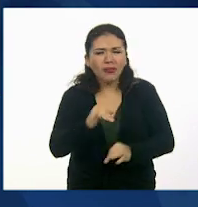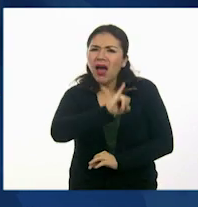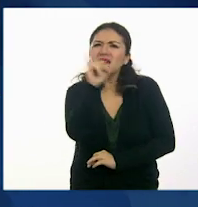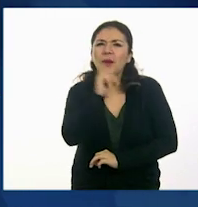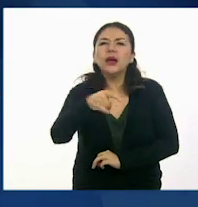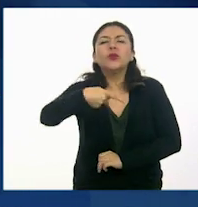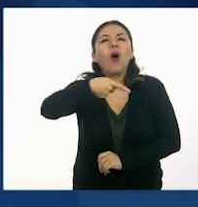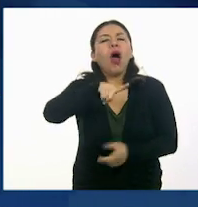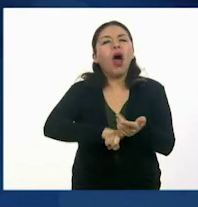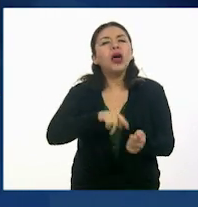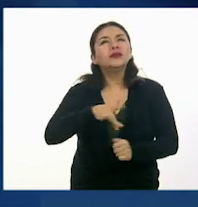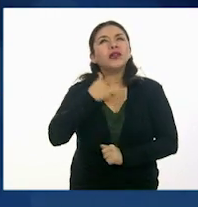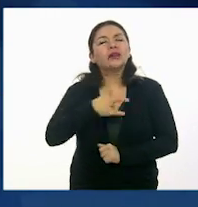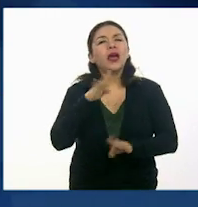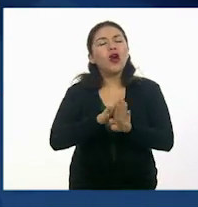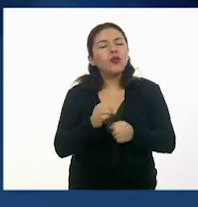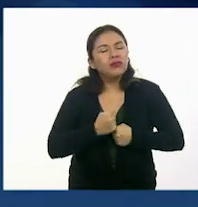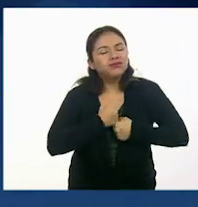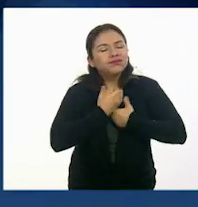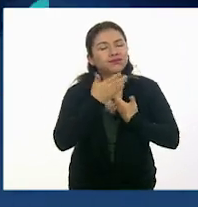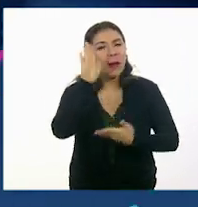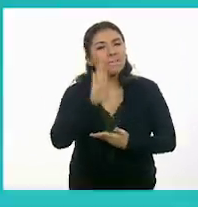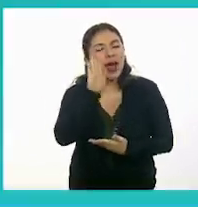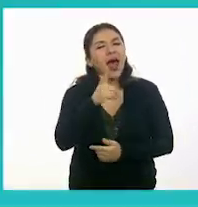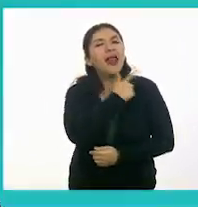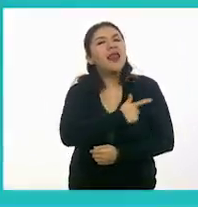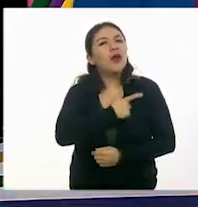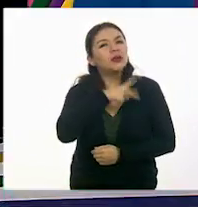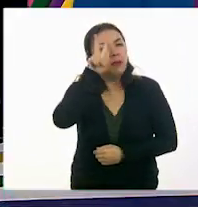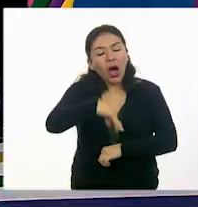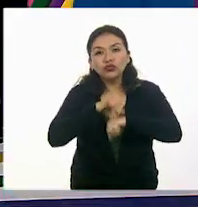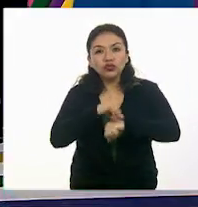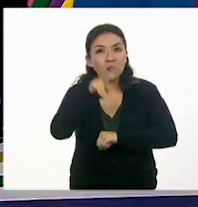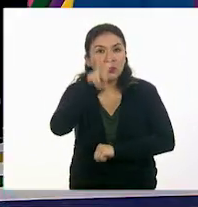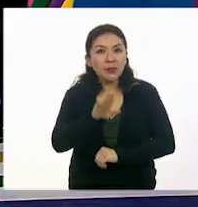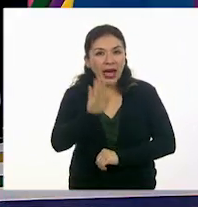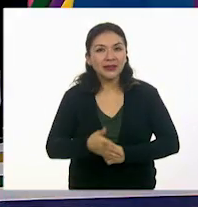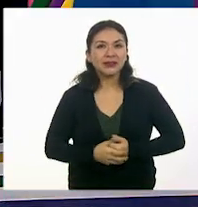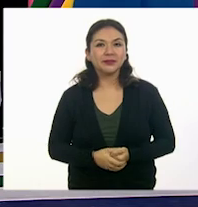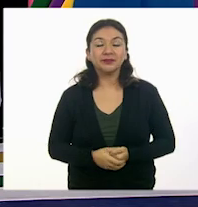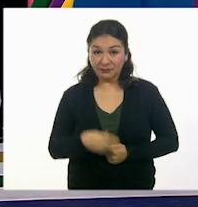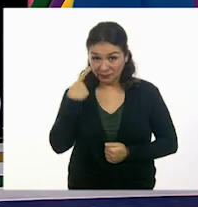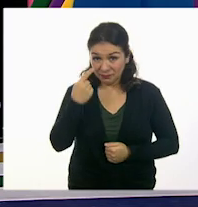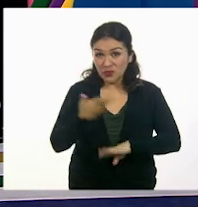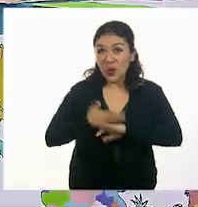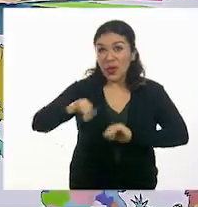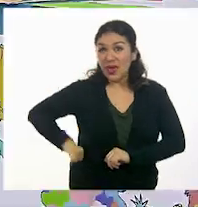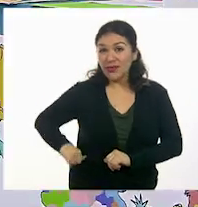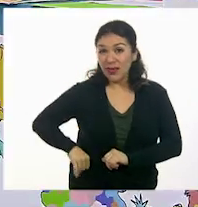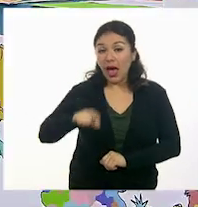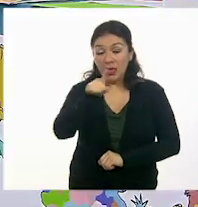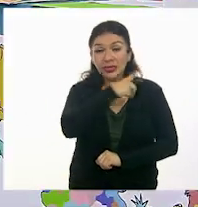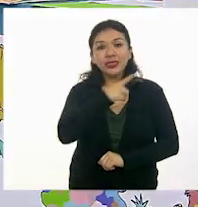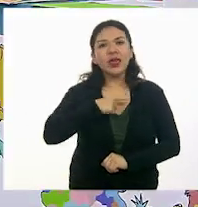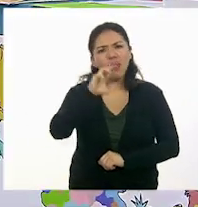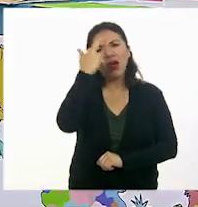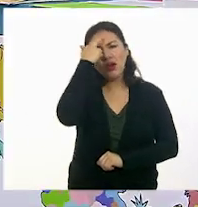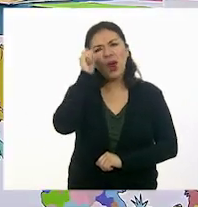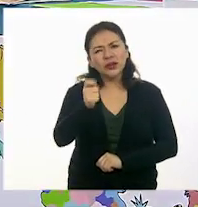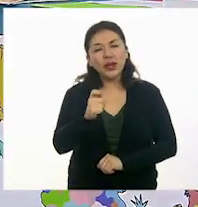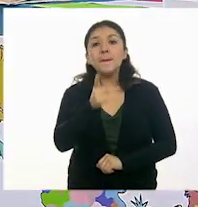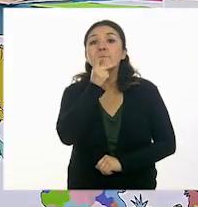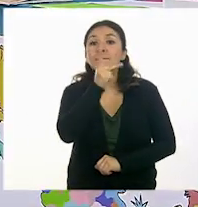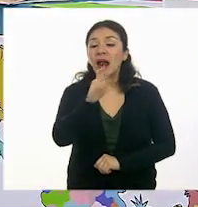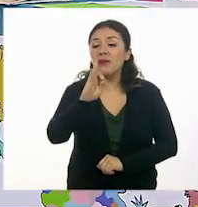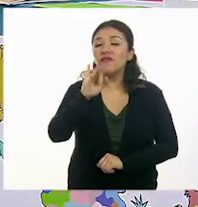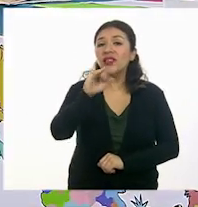disfrutamos y apreciamos como si así hubiera sido. Mira nada más que interesante. es que algo que debemos recordar es que la